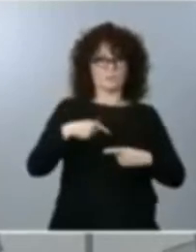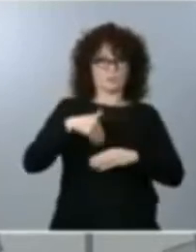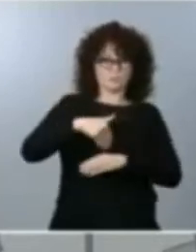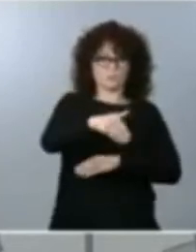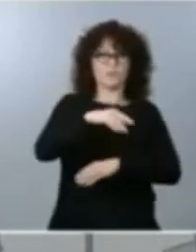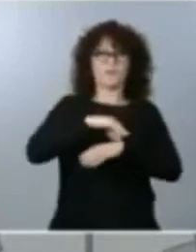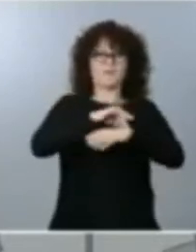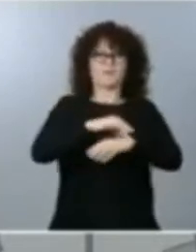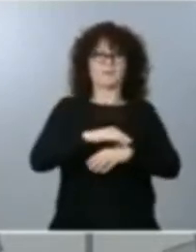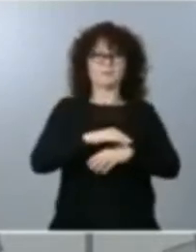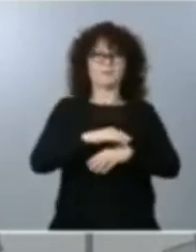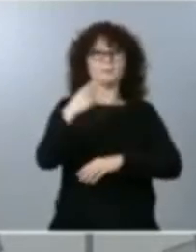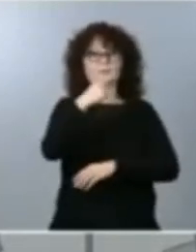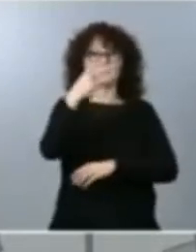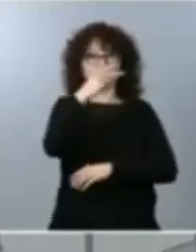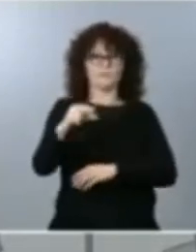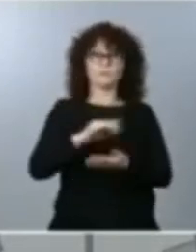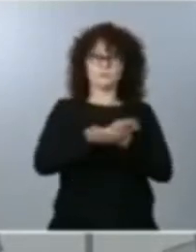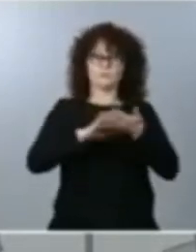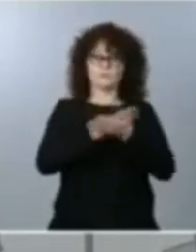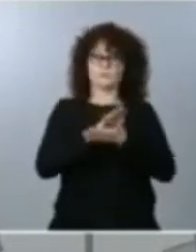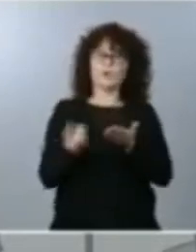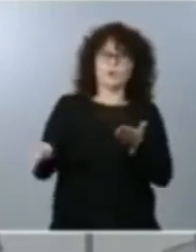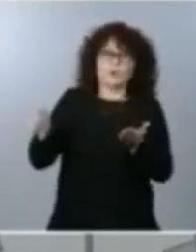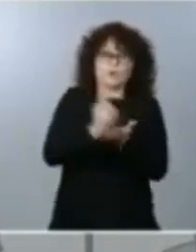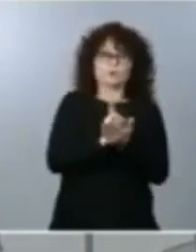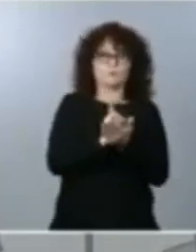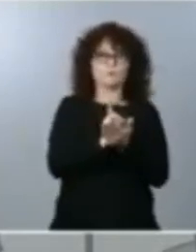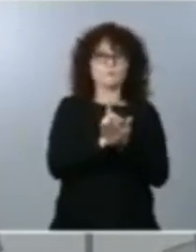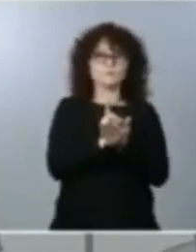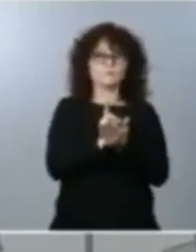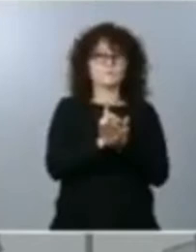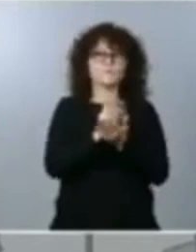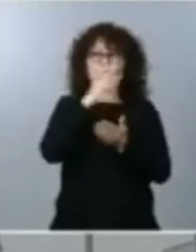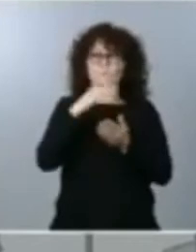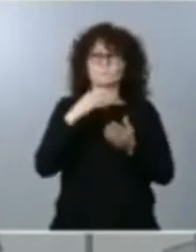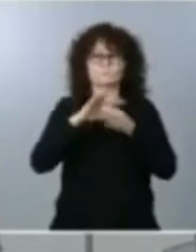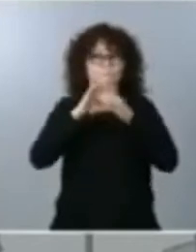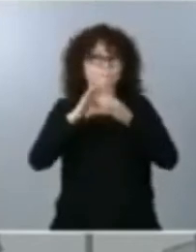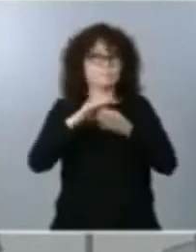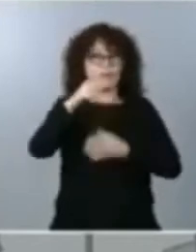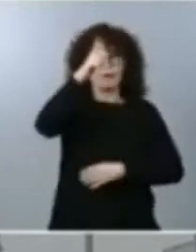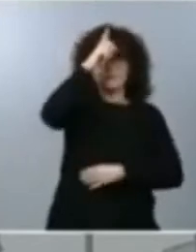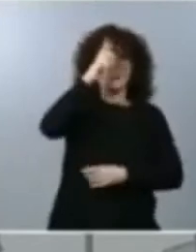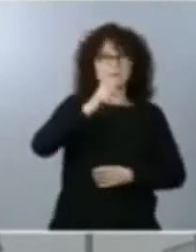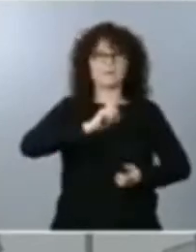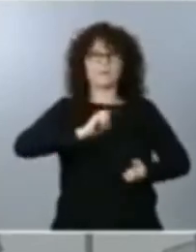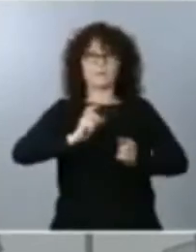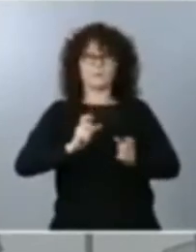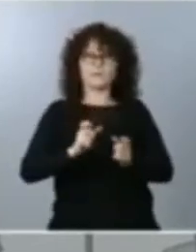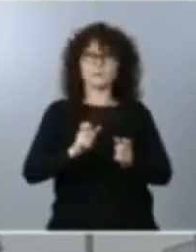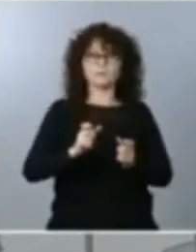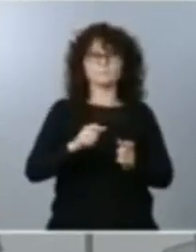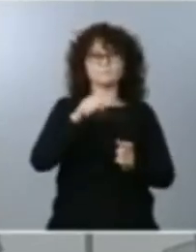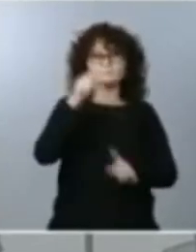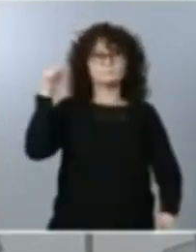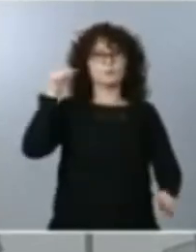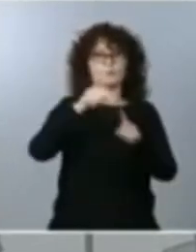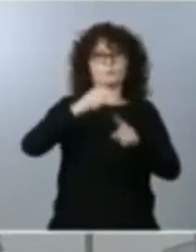los esfuerzos de socios tan importantes para España como Alemania, como México, y este era uno de los principales objetivos de España.